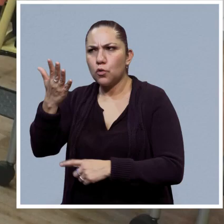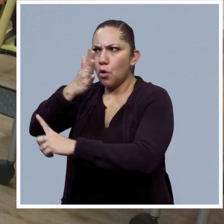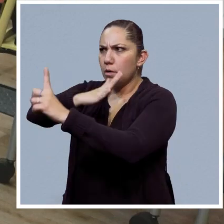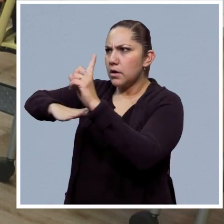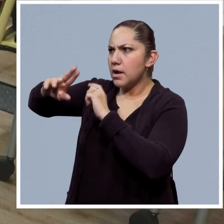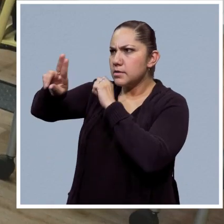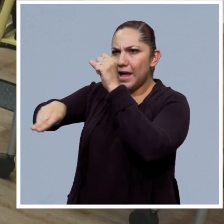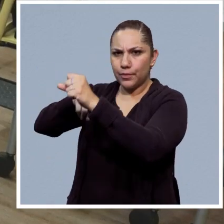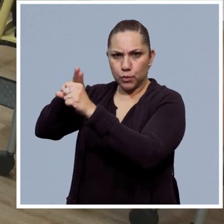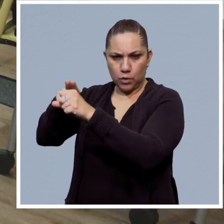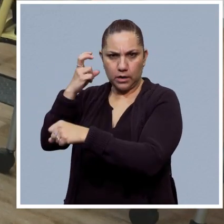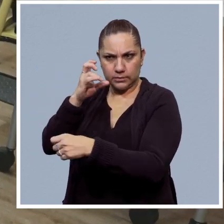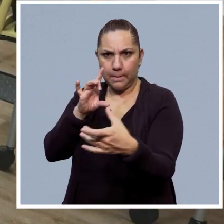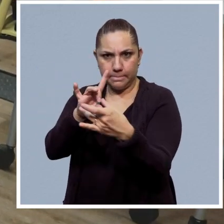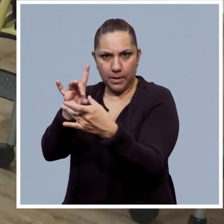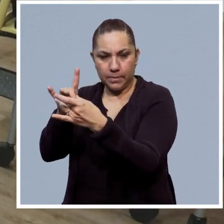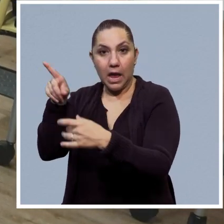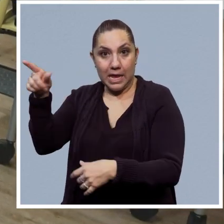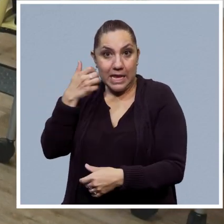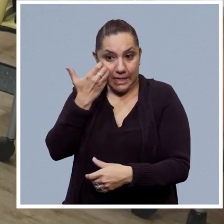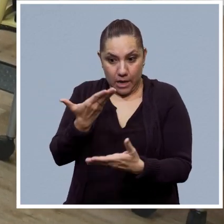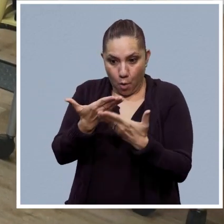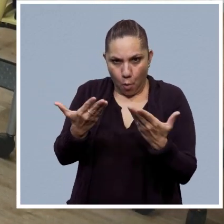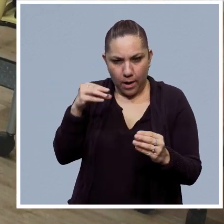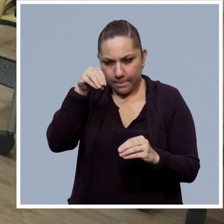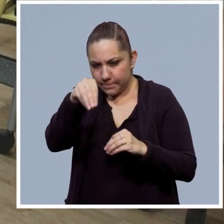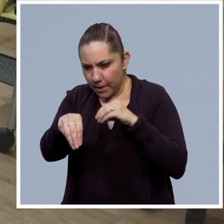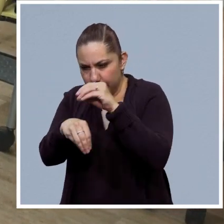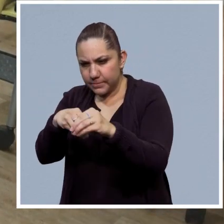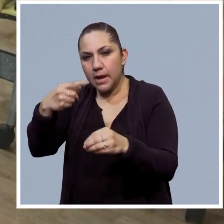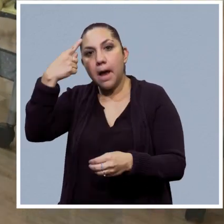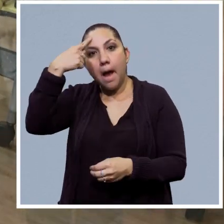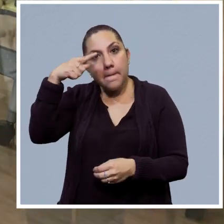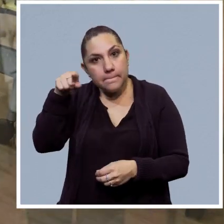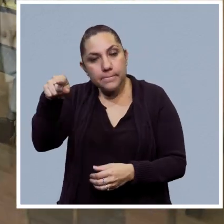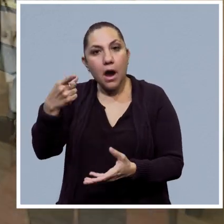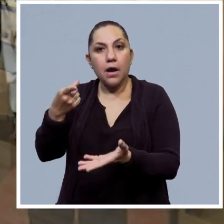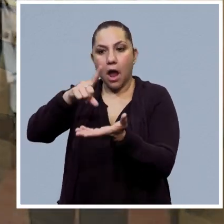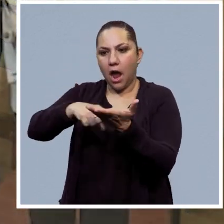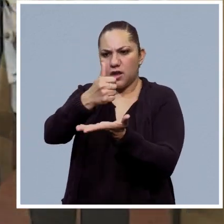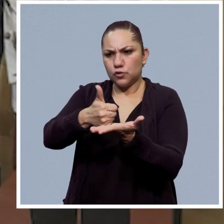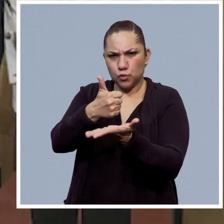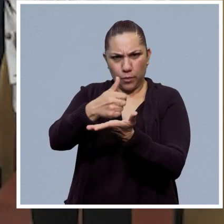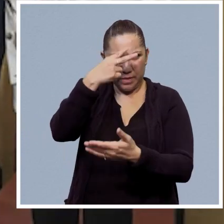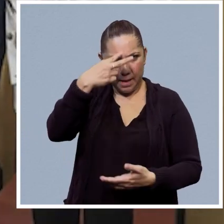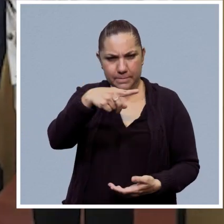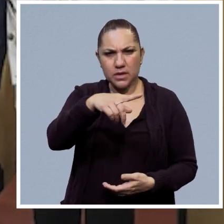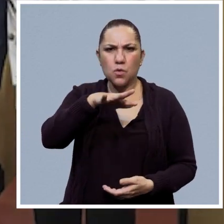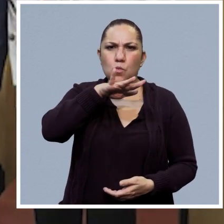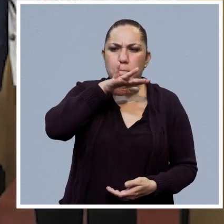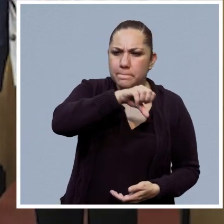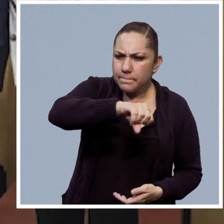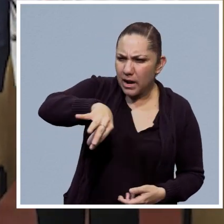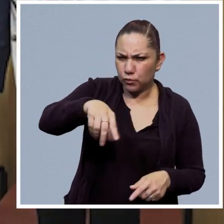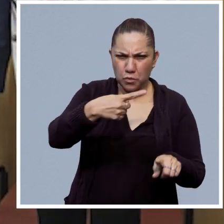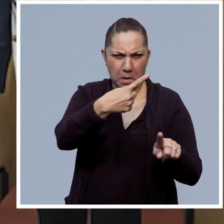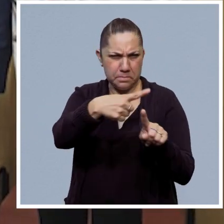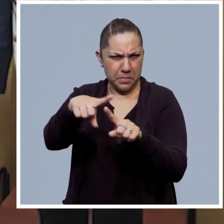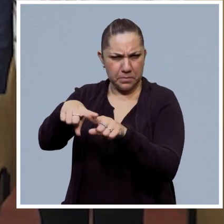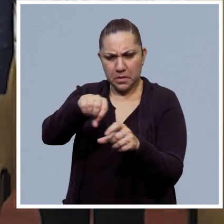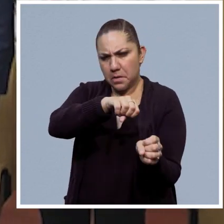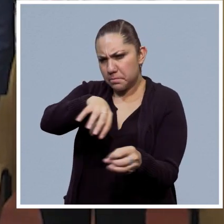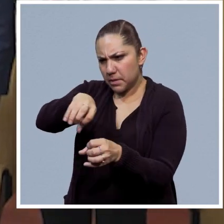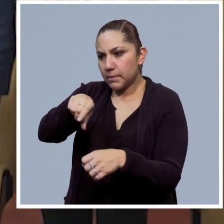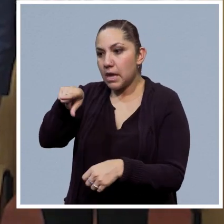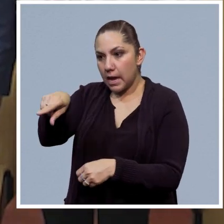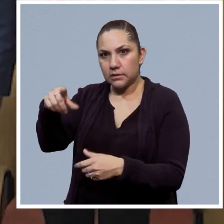respecto, se busca desarrollar un sistema para automatizar el manejo de residuos generados en la Ciudad de México en colaboración con la Secretaría de